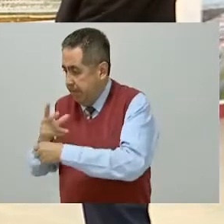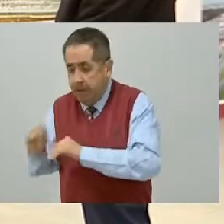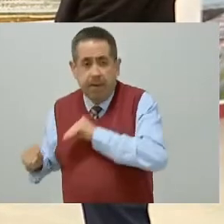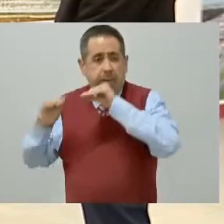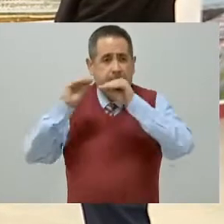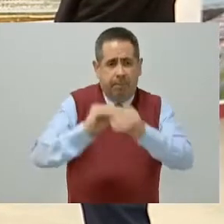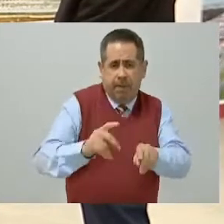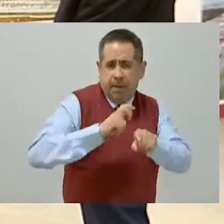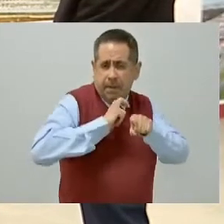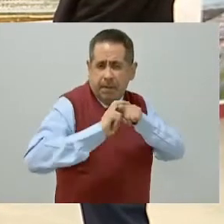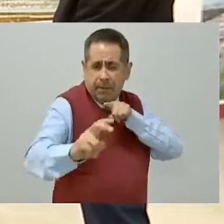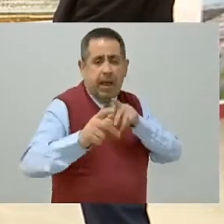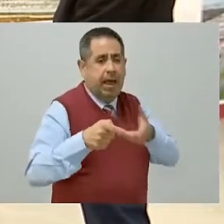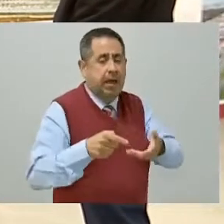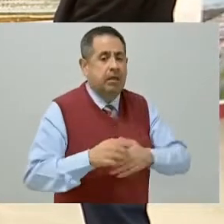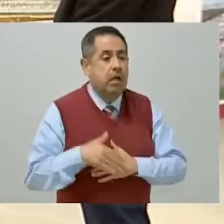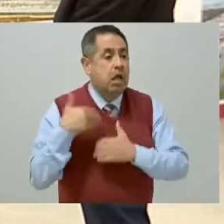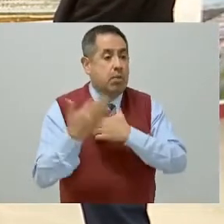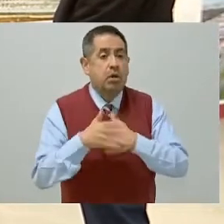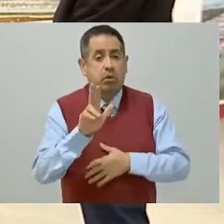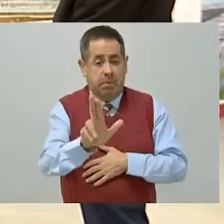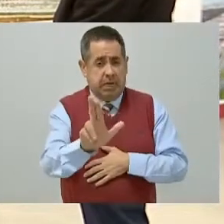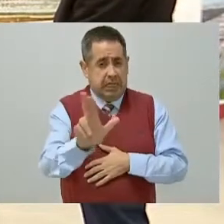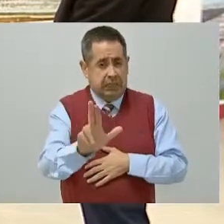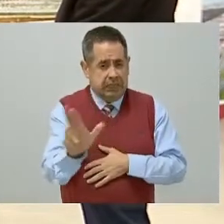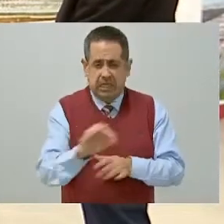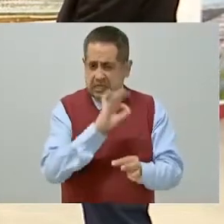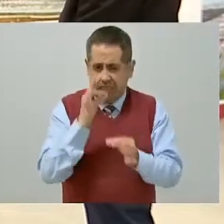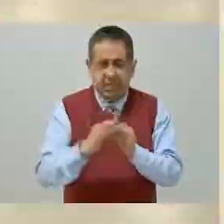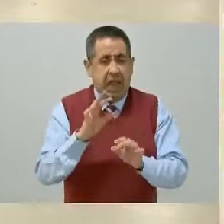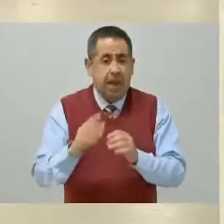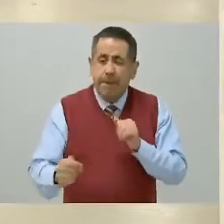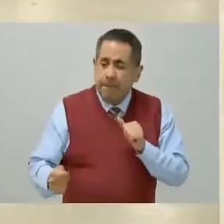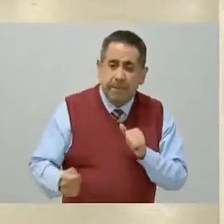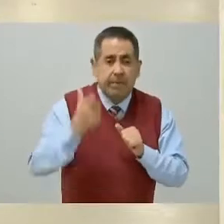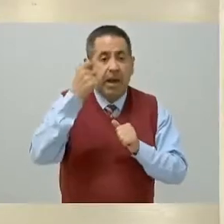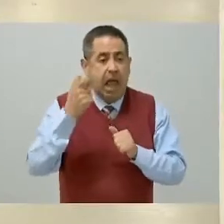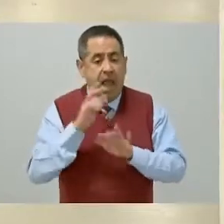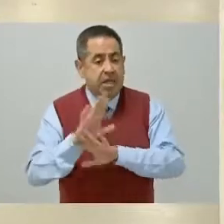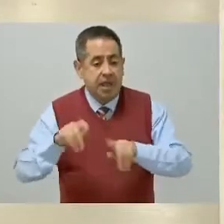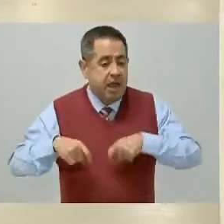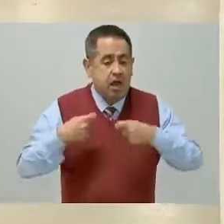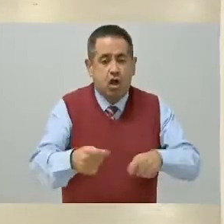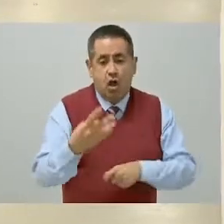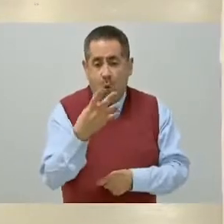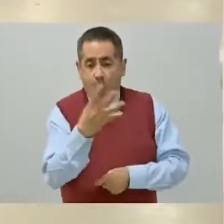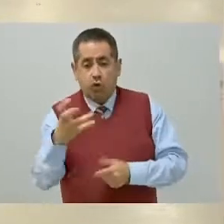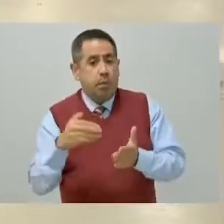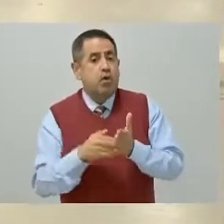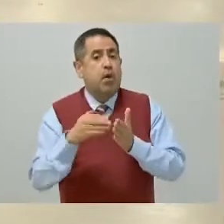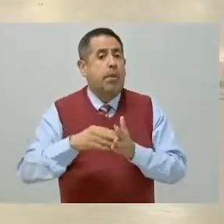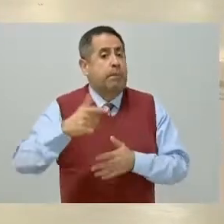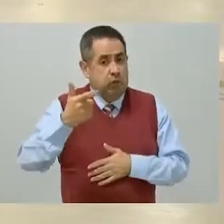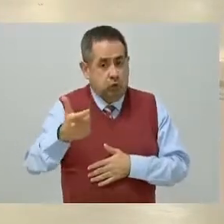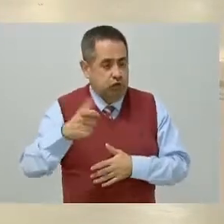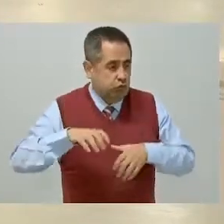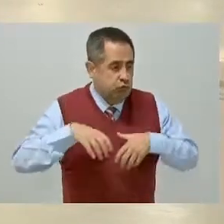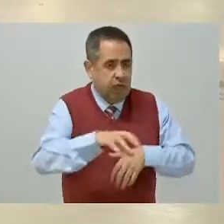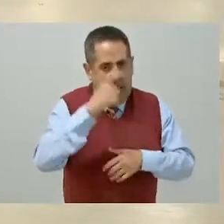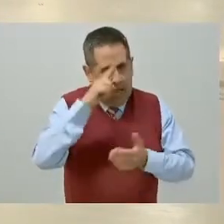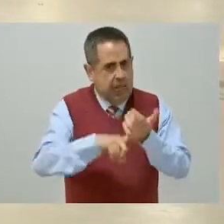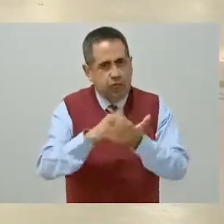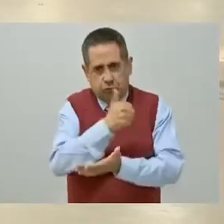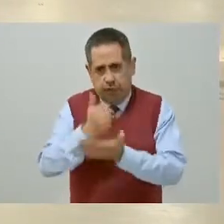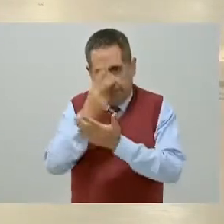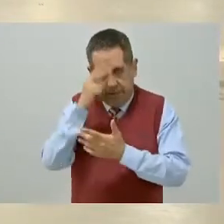El próximo martes, a más tardar, se tendrá la primera asignación de 400 millones de pesos para la Ciudad de México,